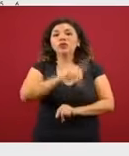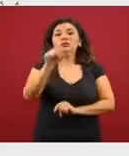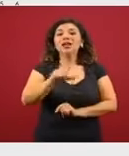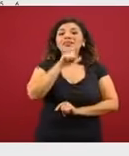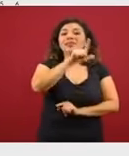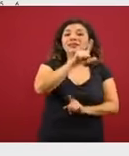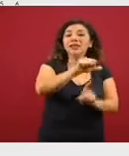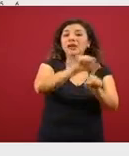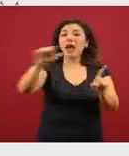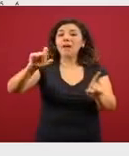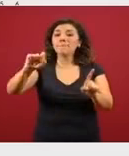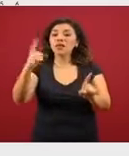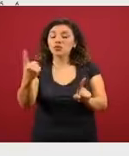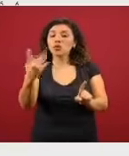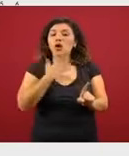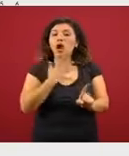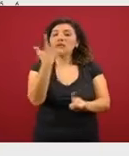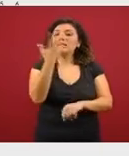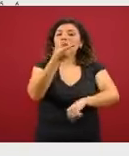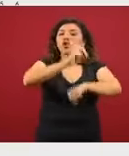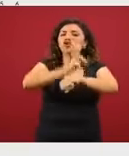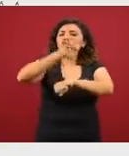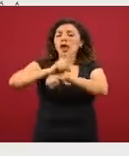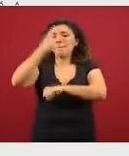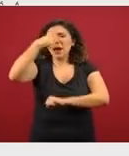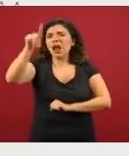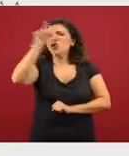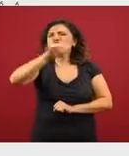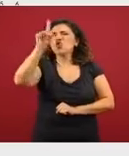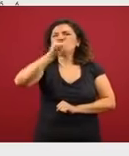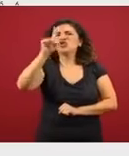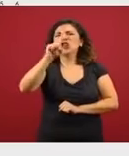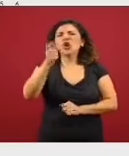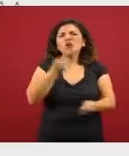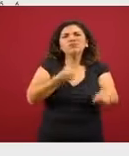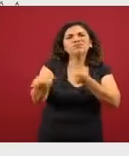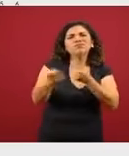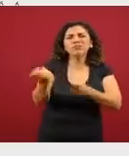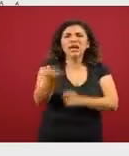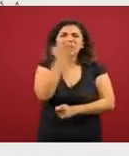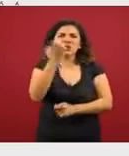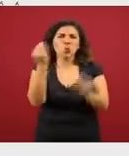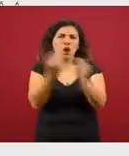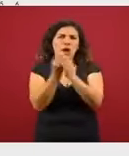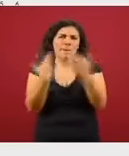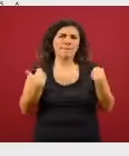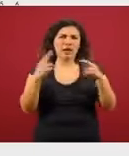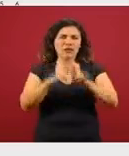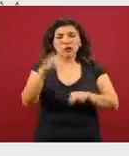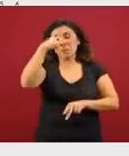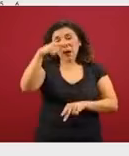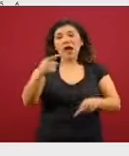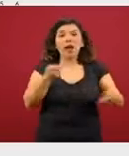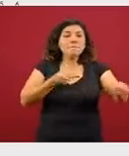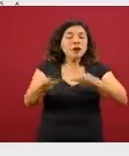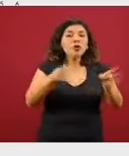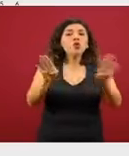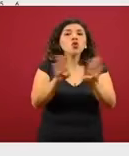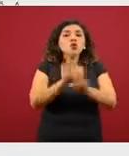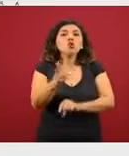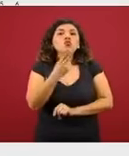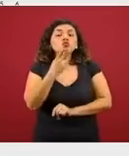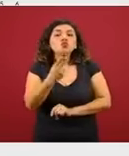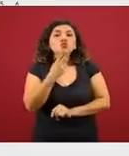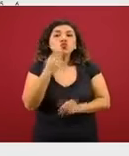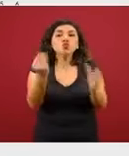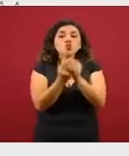son cinco días de consejo técnico escolar para preparar el curso. Todo